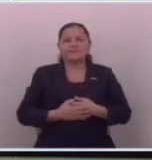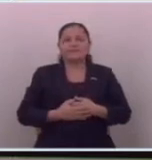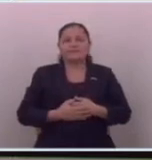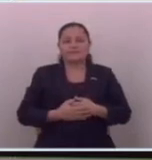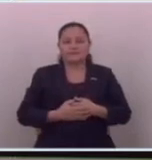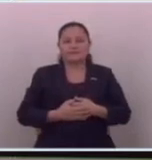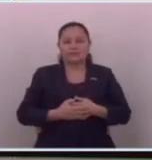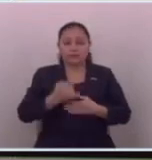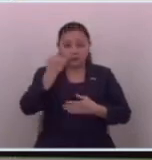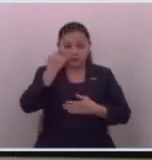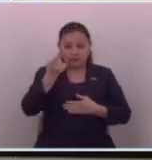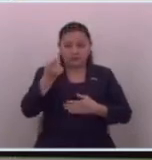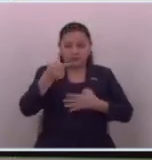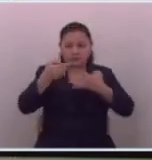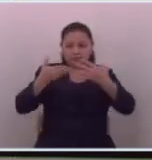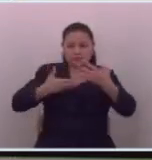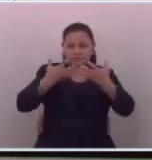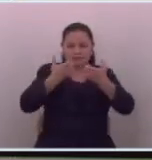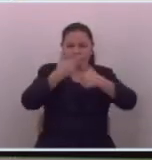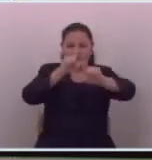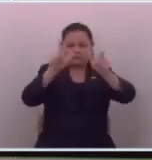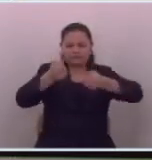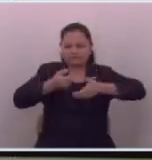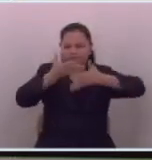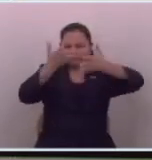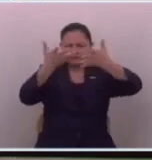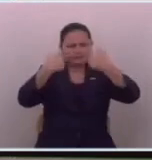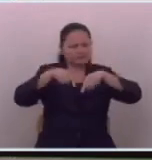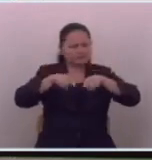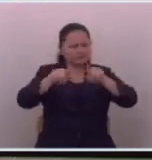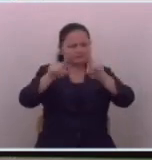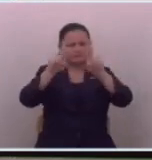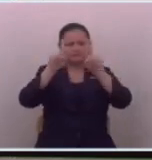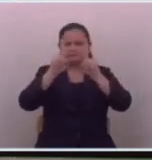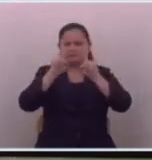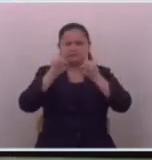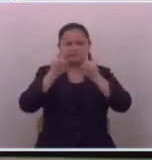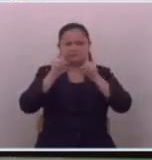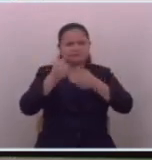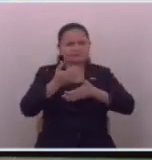si ellos tienen derecho de decir todo lo que quieran que lo sigan diciendo hombre